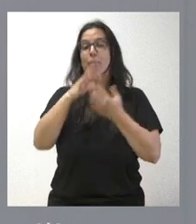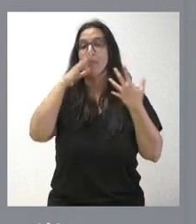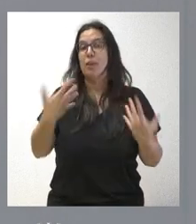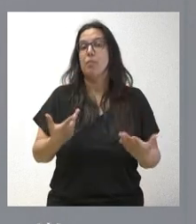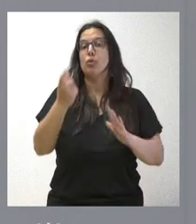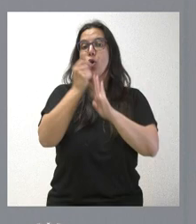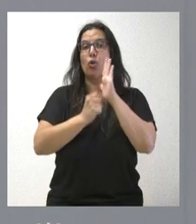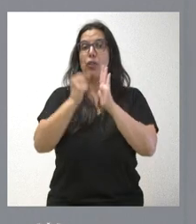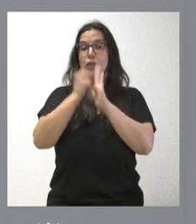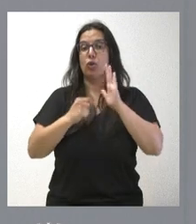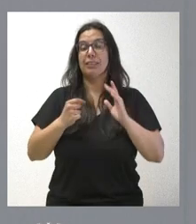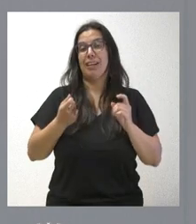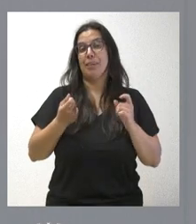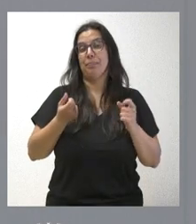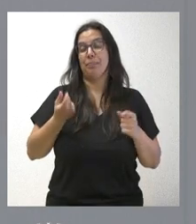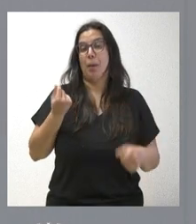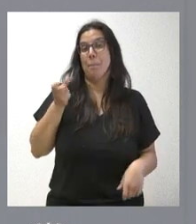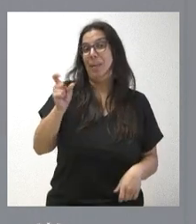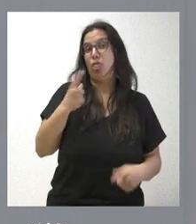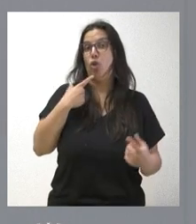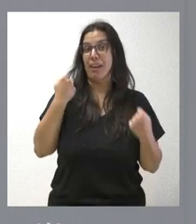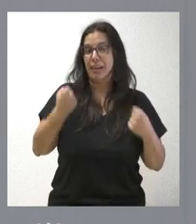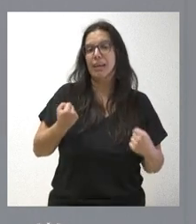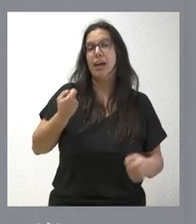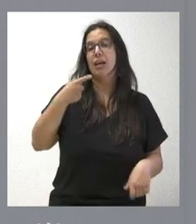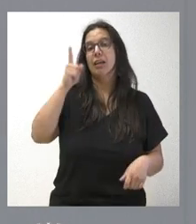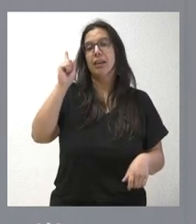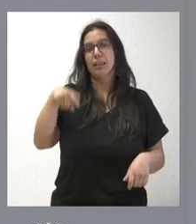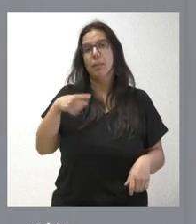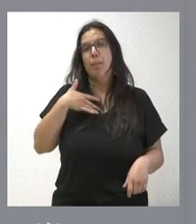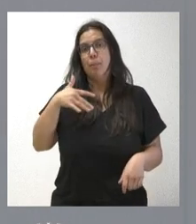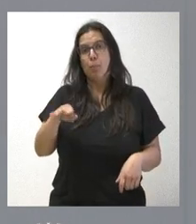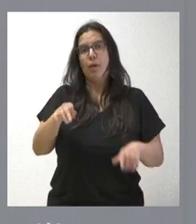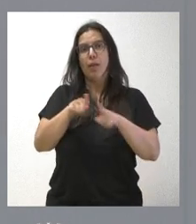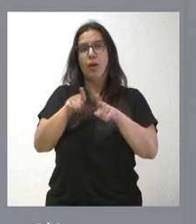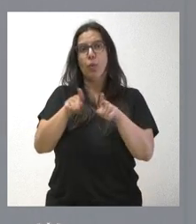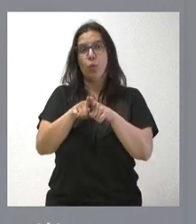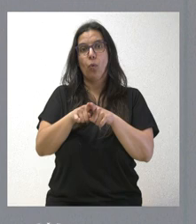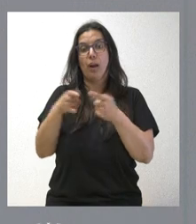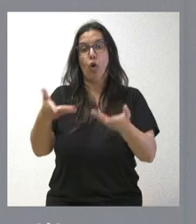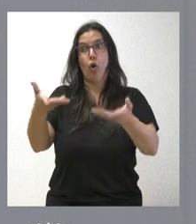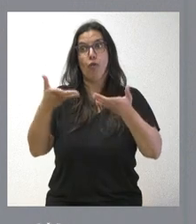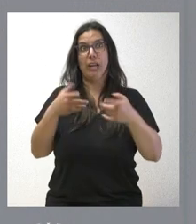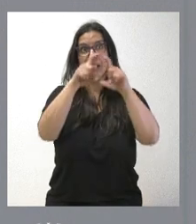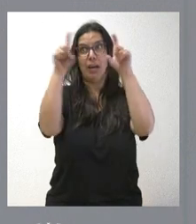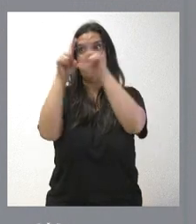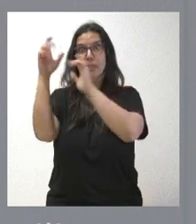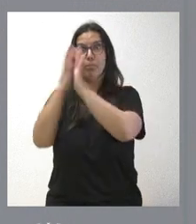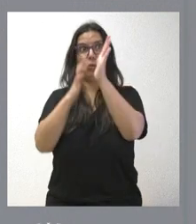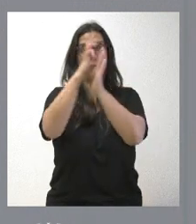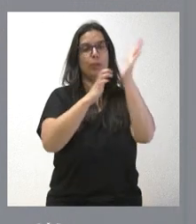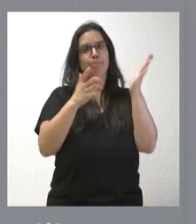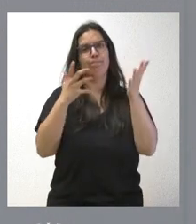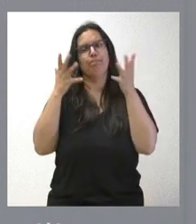del coste de la energía y, además, la posibilidad de acceder a una oferta por parte de las empresas aconsejaban